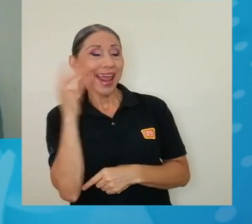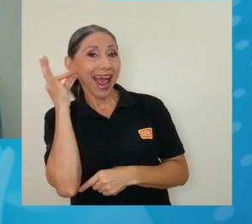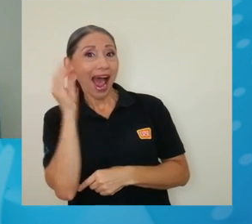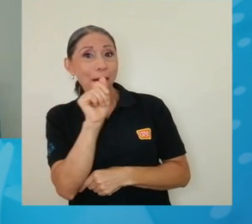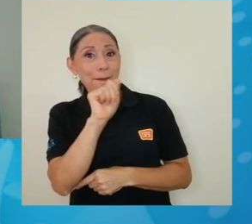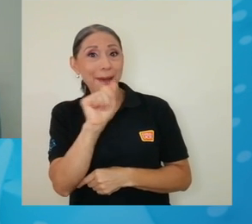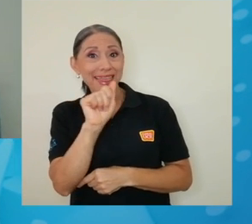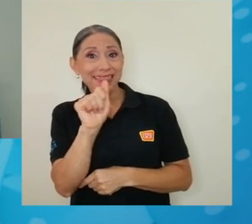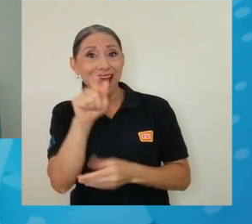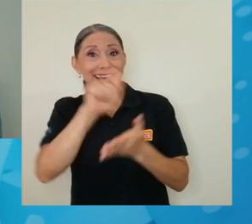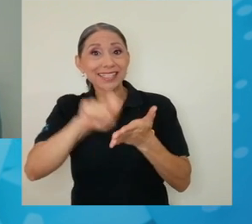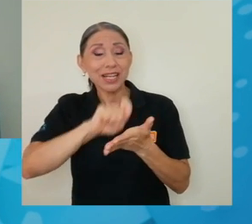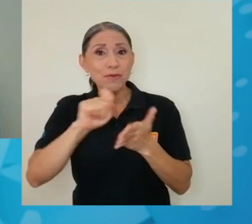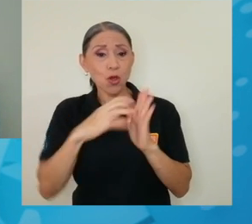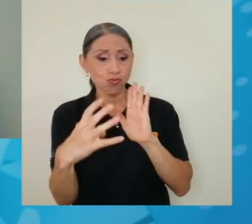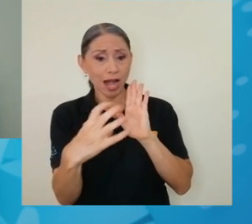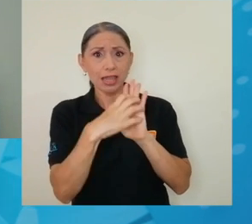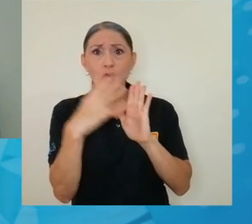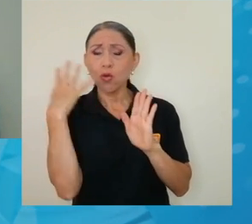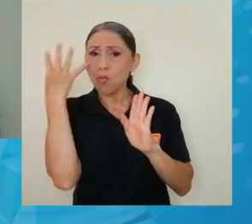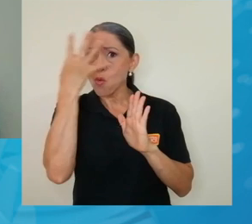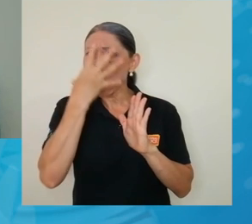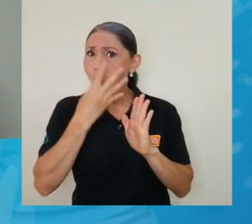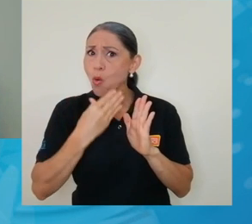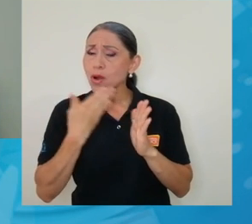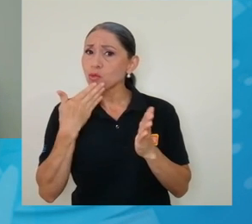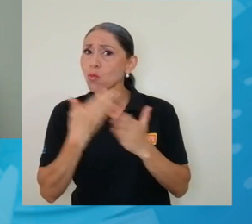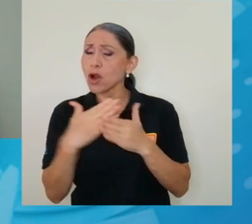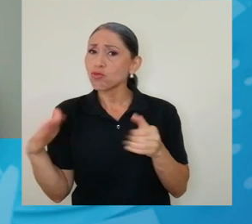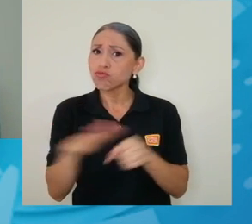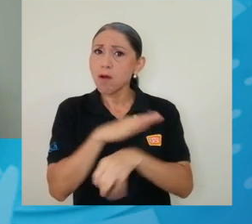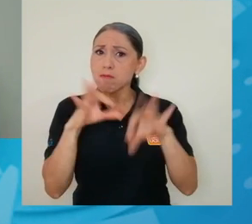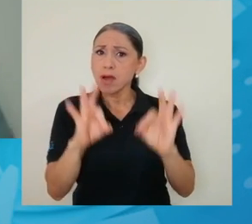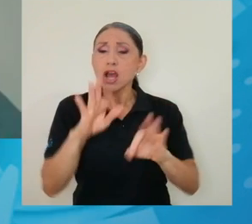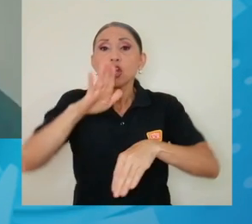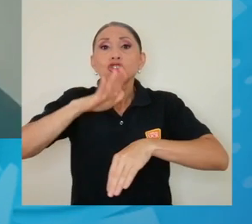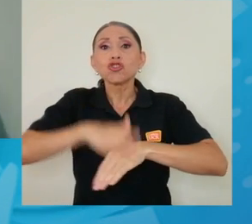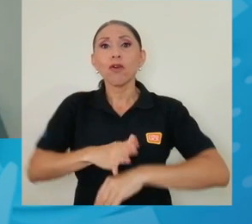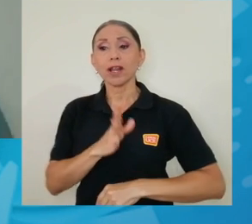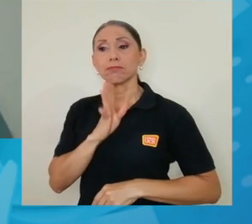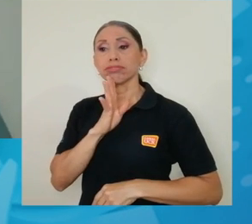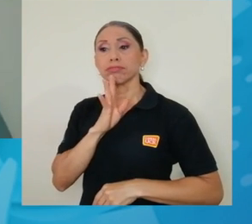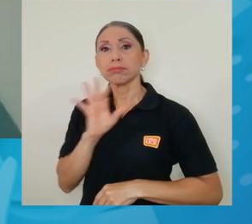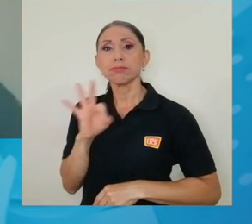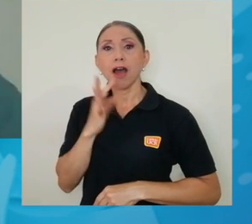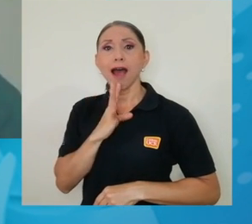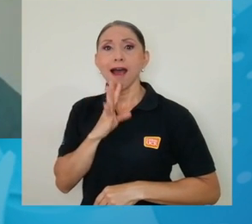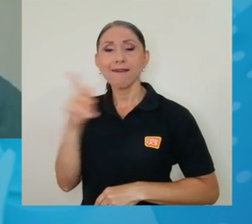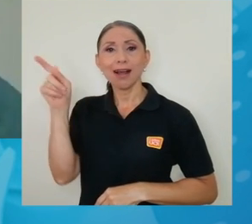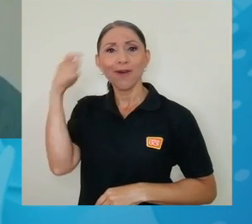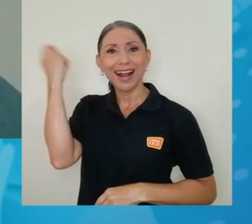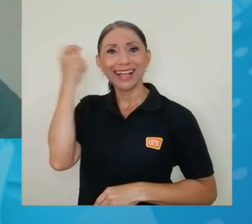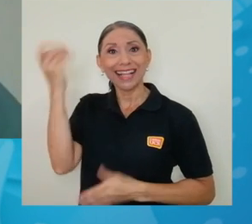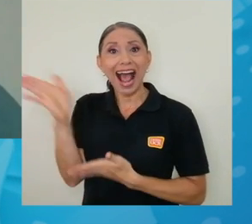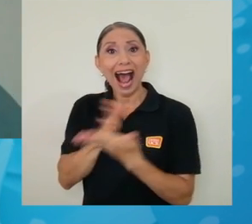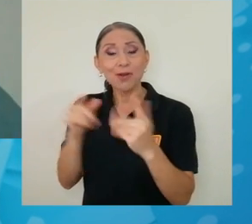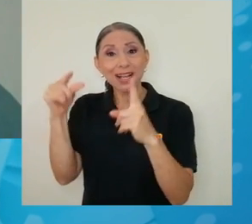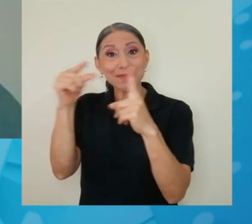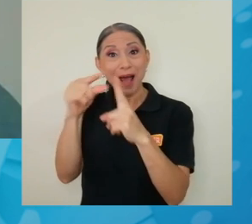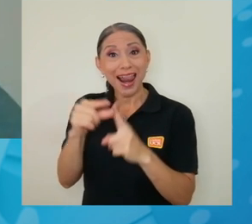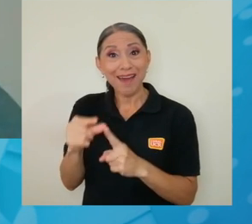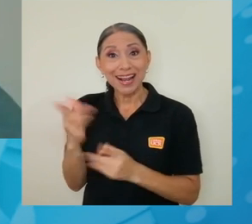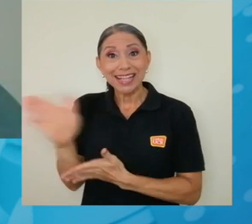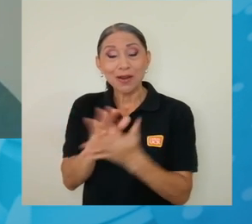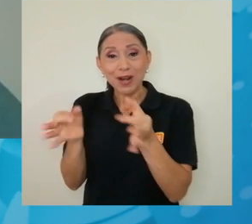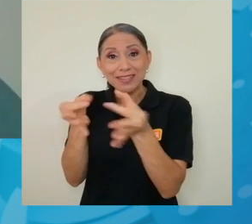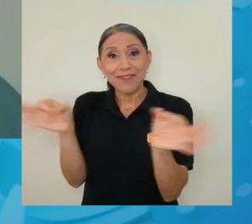y Amanda escribió un artículo muy lindo, muy bueno, muy completo, acerca del habla guanacasteca. Hay palabras, hay